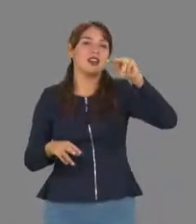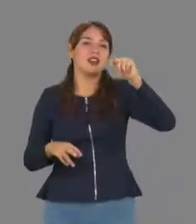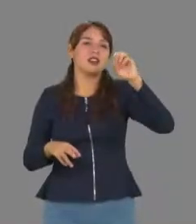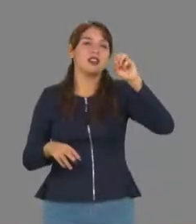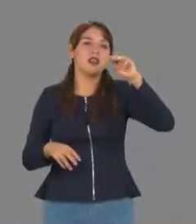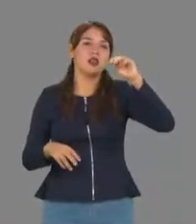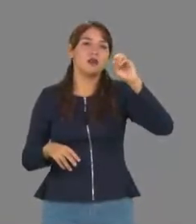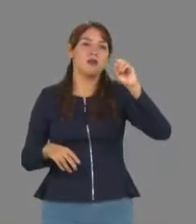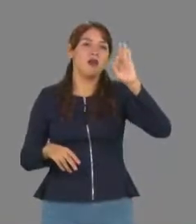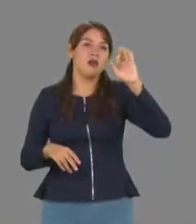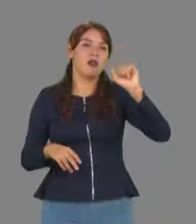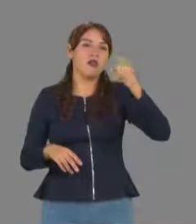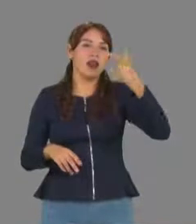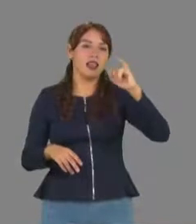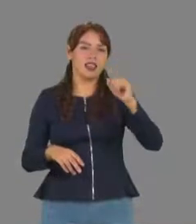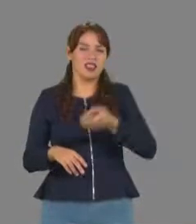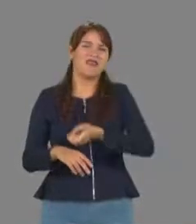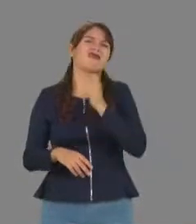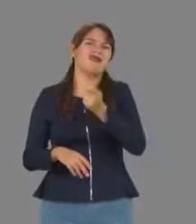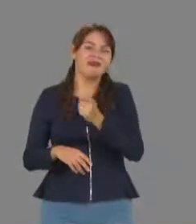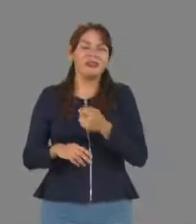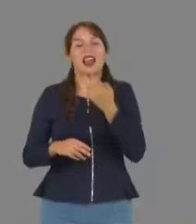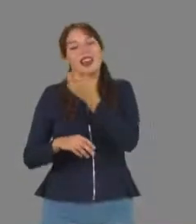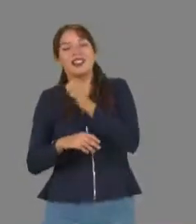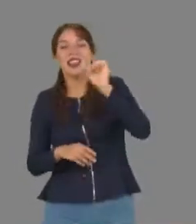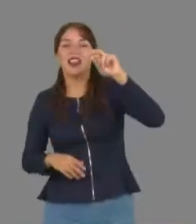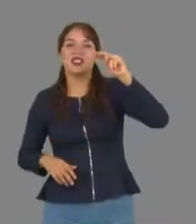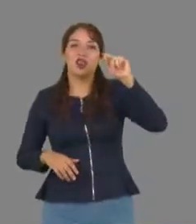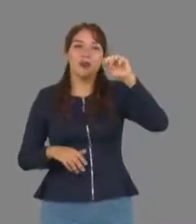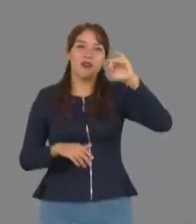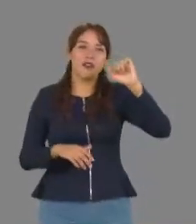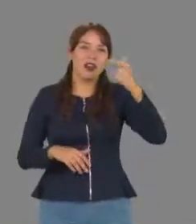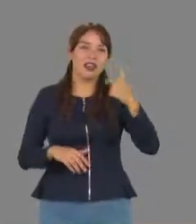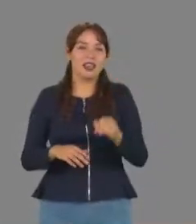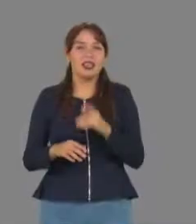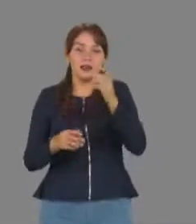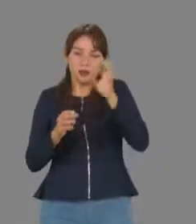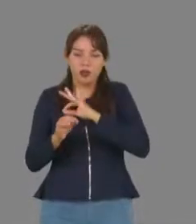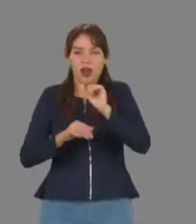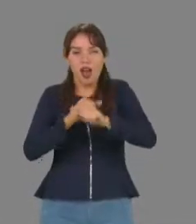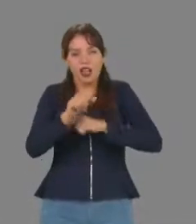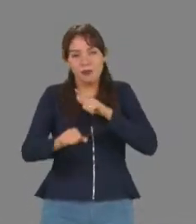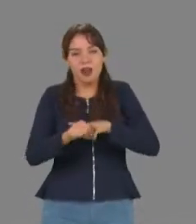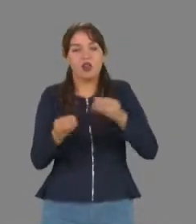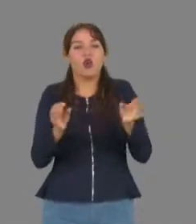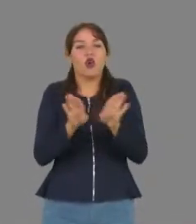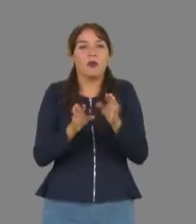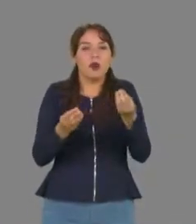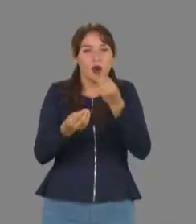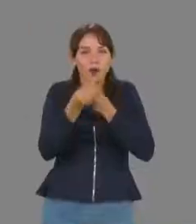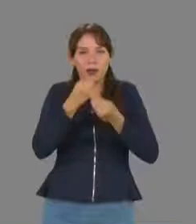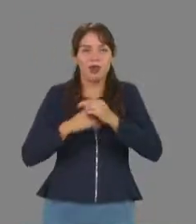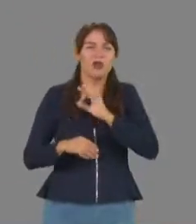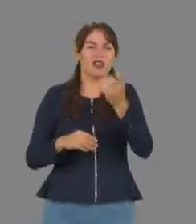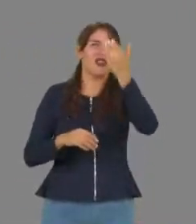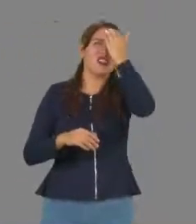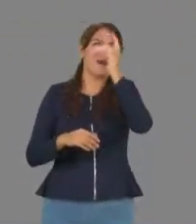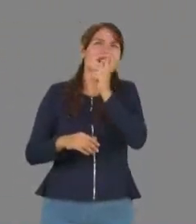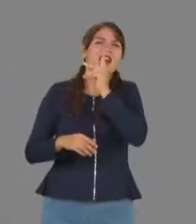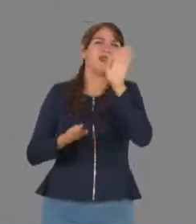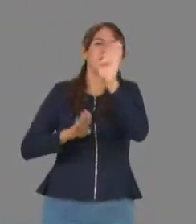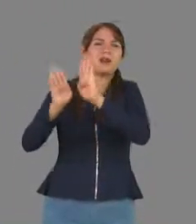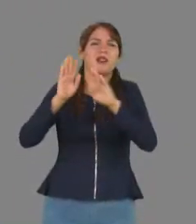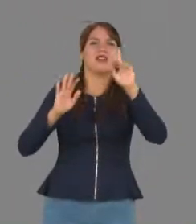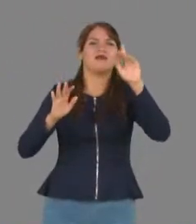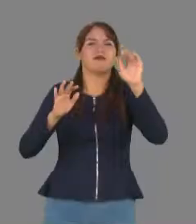La entomofagia involucra el consumo de insectos como un alimento. Cuando hablamos de biotecnología no basta con